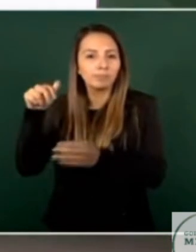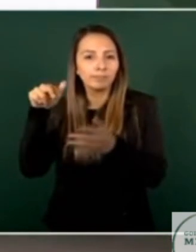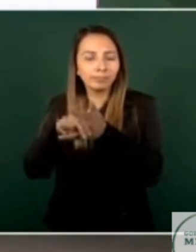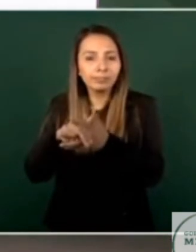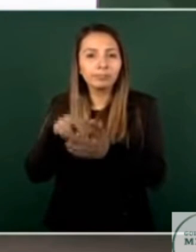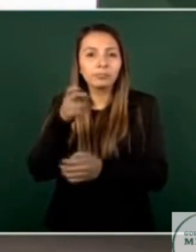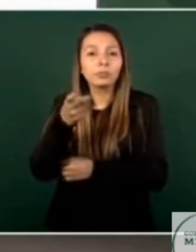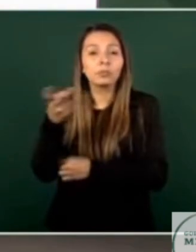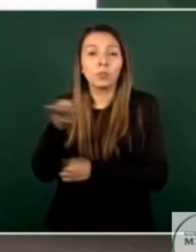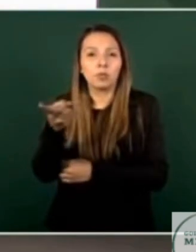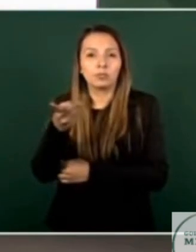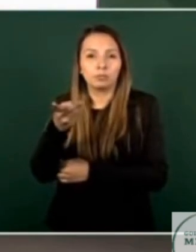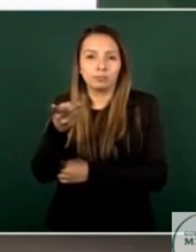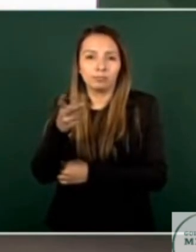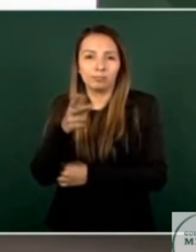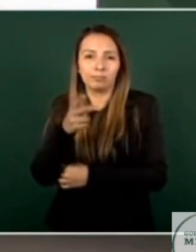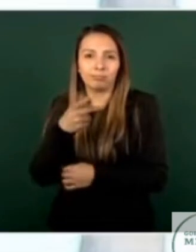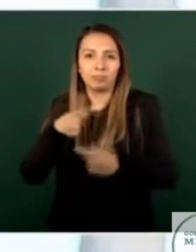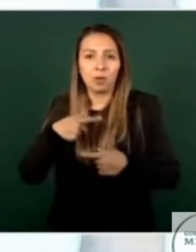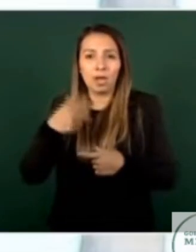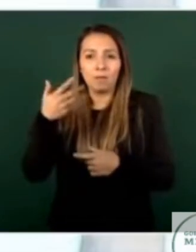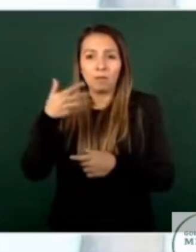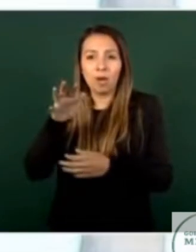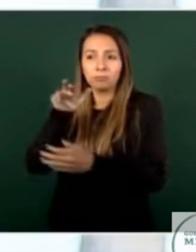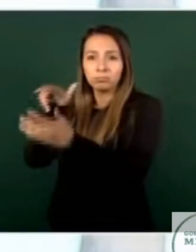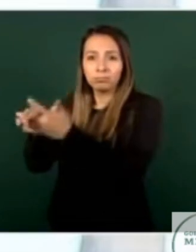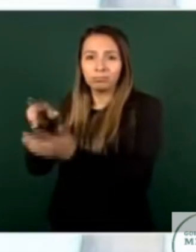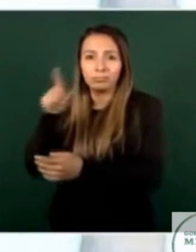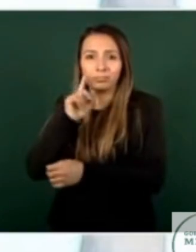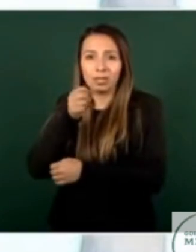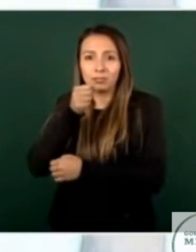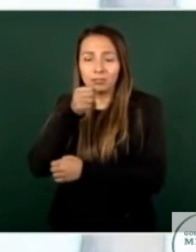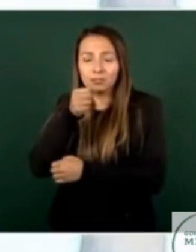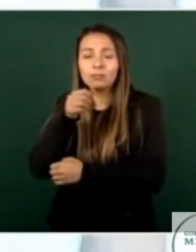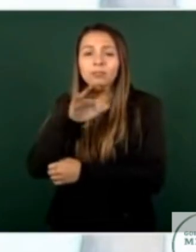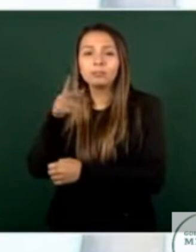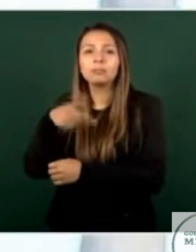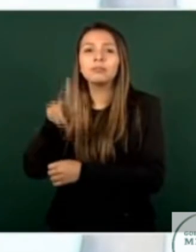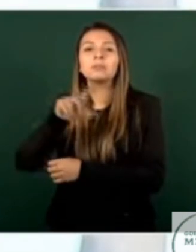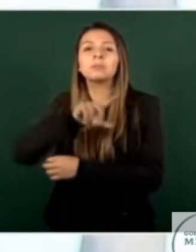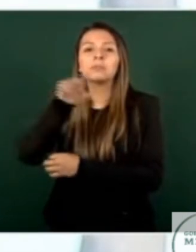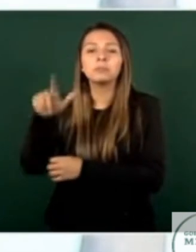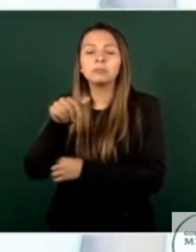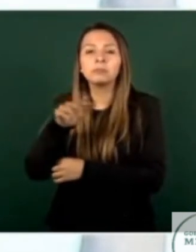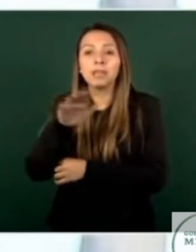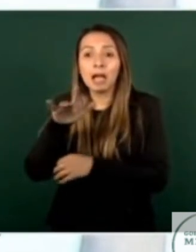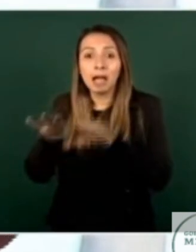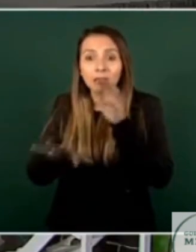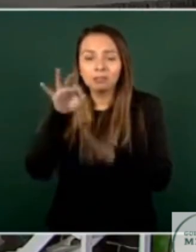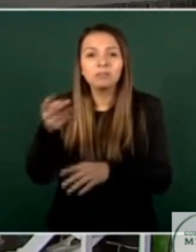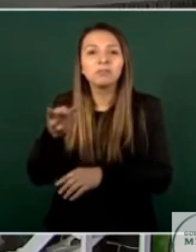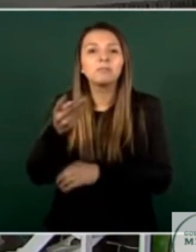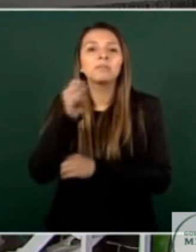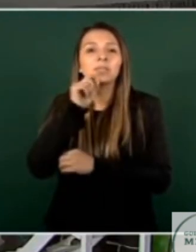intelectual fueron asesinados con posterioridad sin embargo el caso no está por concluido y sigue en la Fiscalía